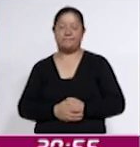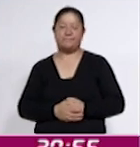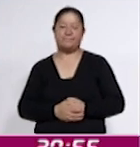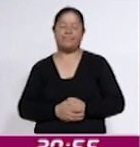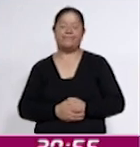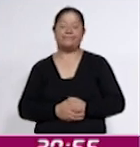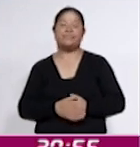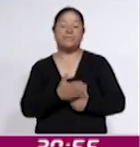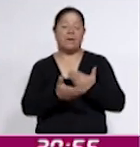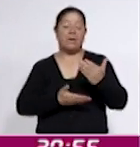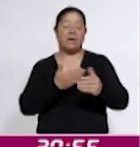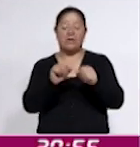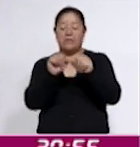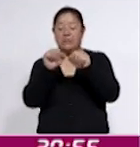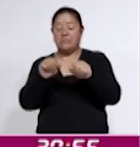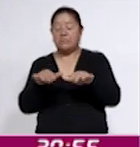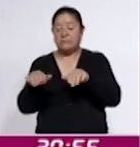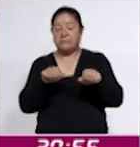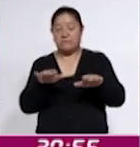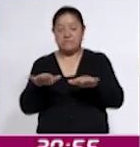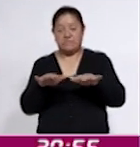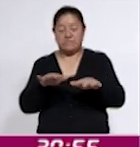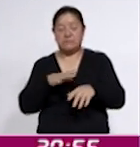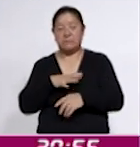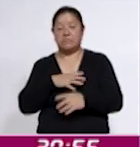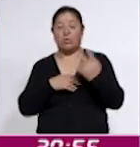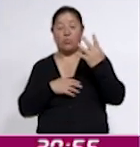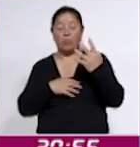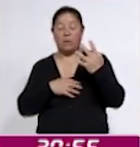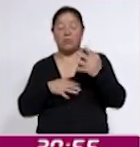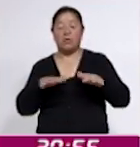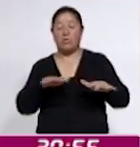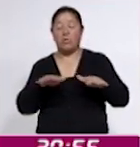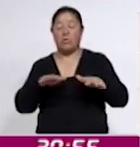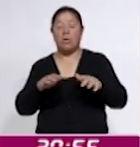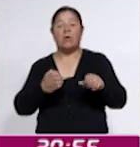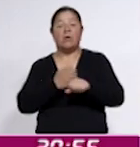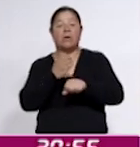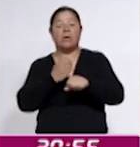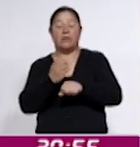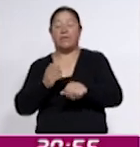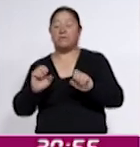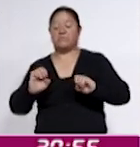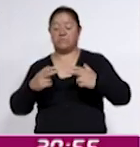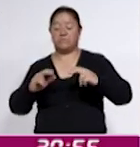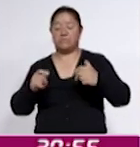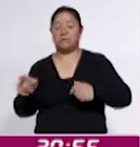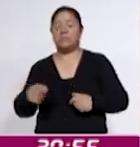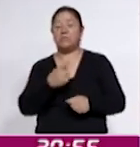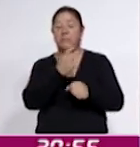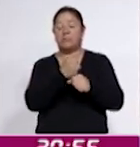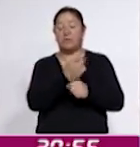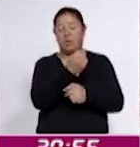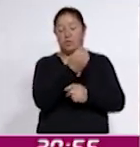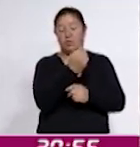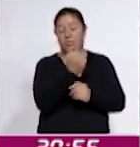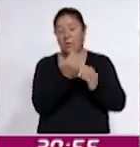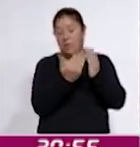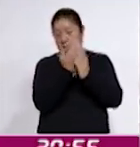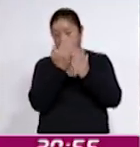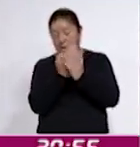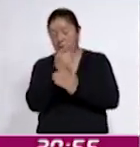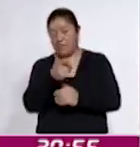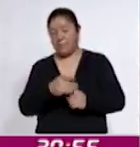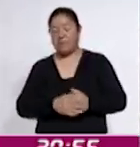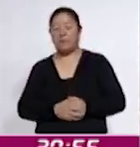El Servicio Sismológico Nacional registró cuatro temblores en el estado de Chiapas. El primero ocurrió a las 9 horas a 120 kilómetros al suroeste